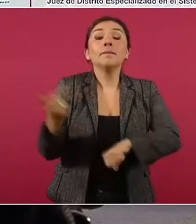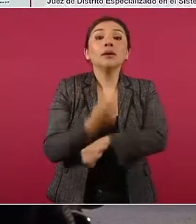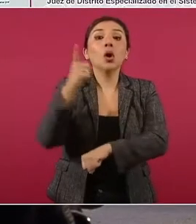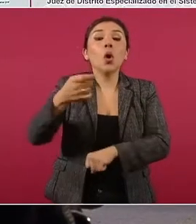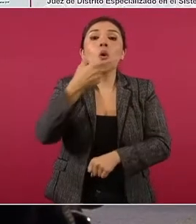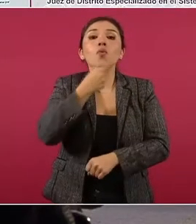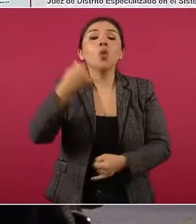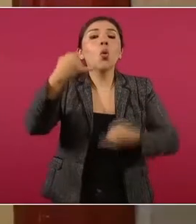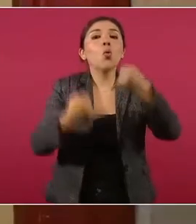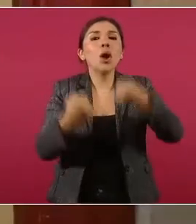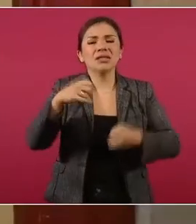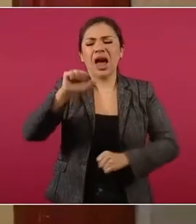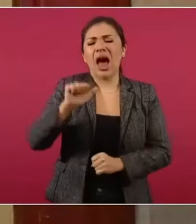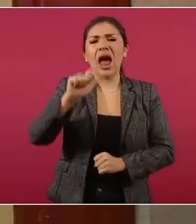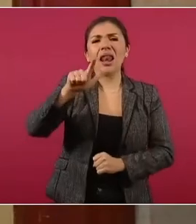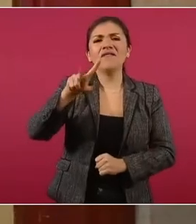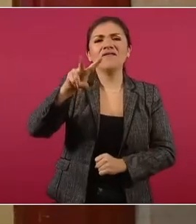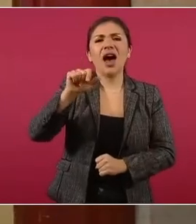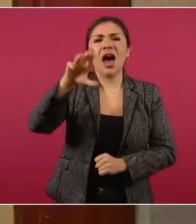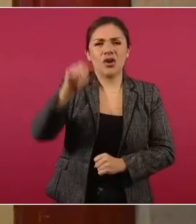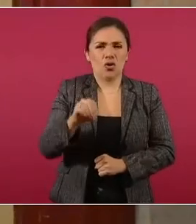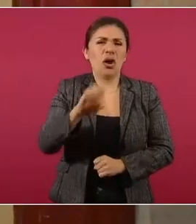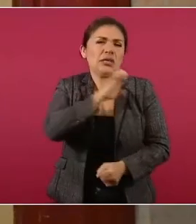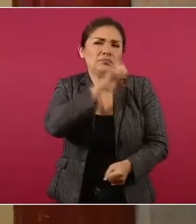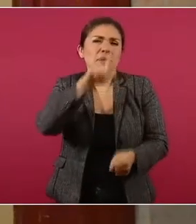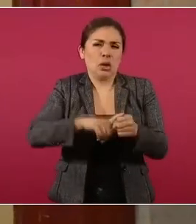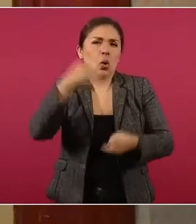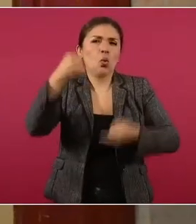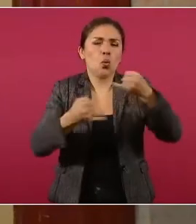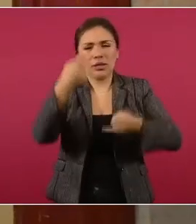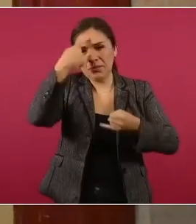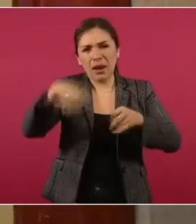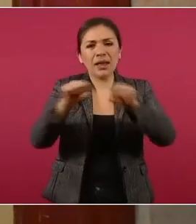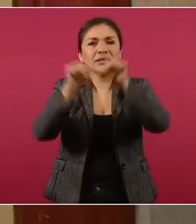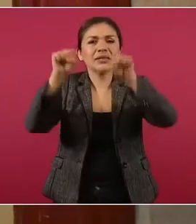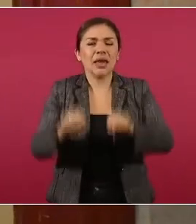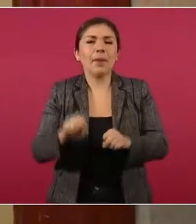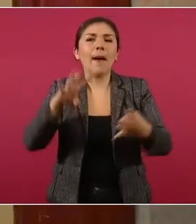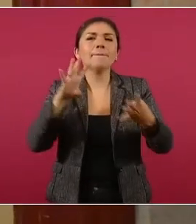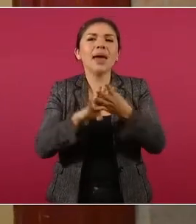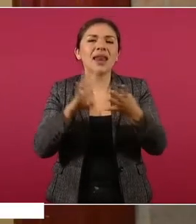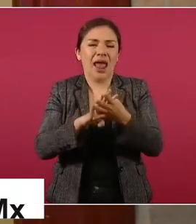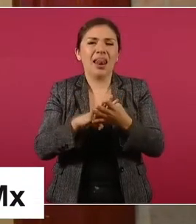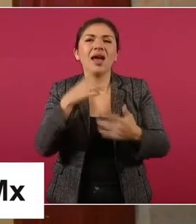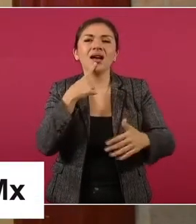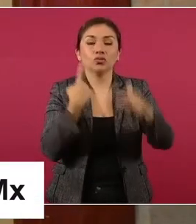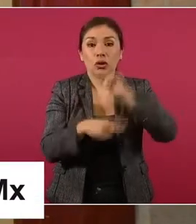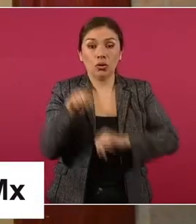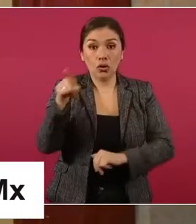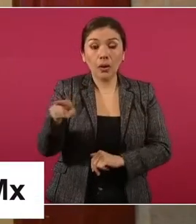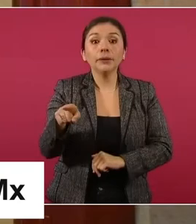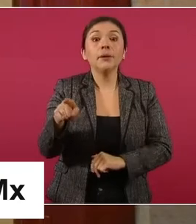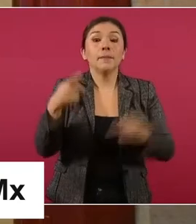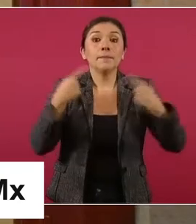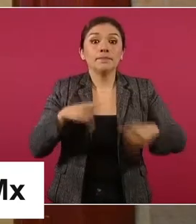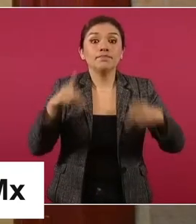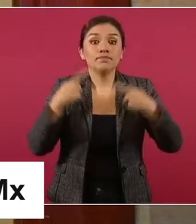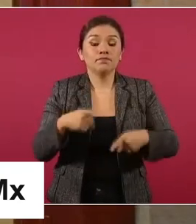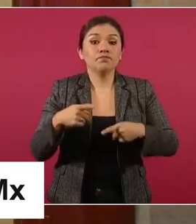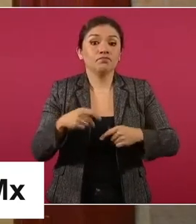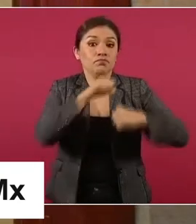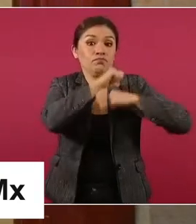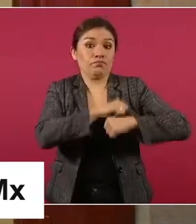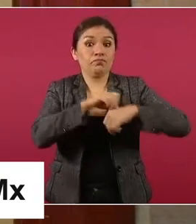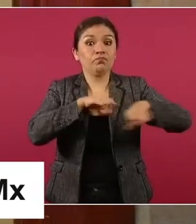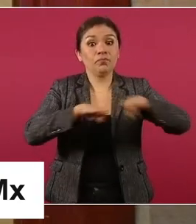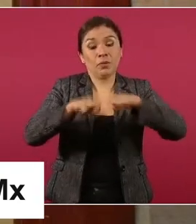Álvaro Niño Cruz, juez especializado en el sistema penal acusatorio, en funciones de